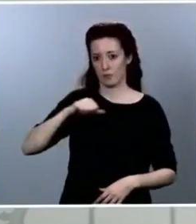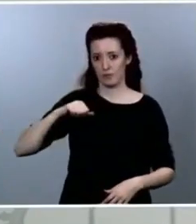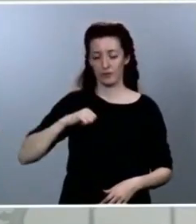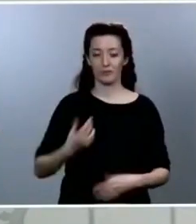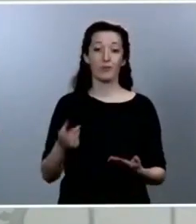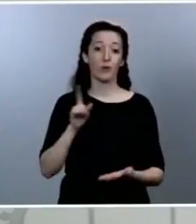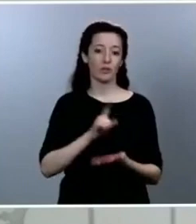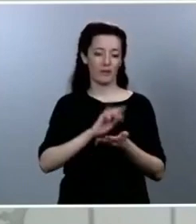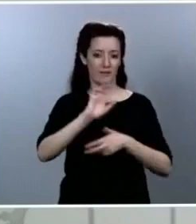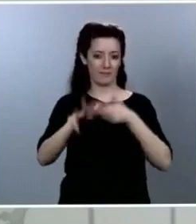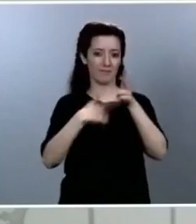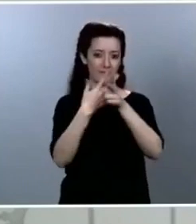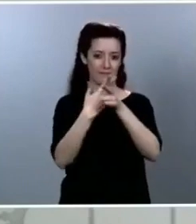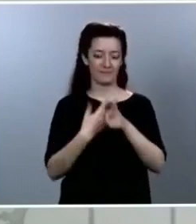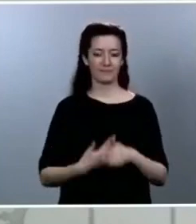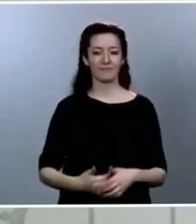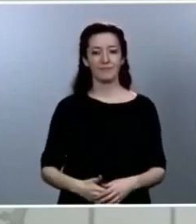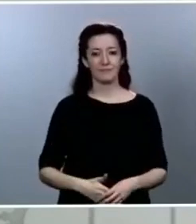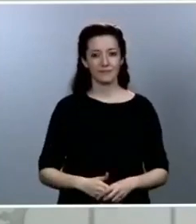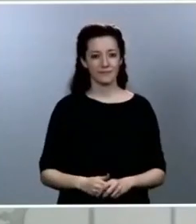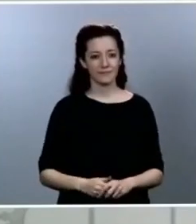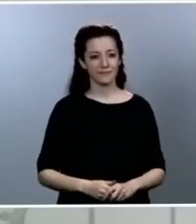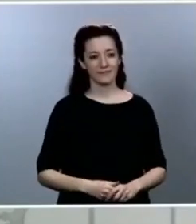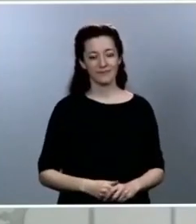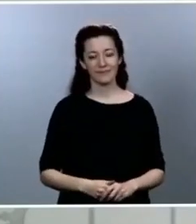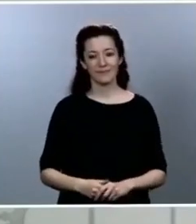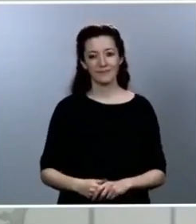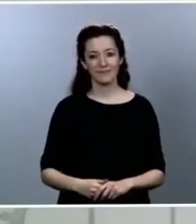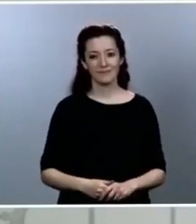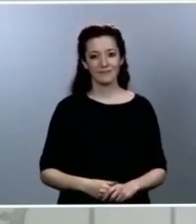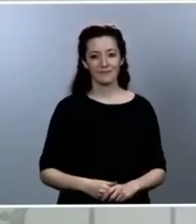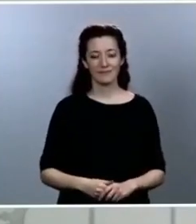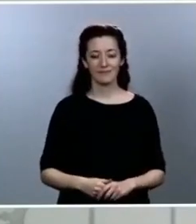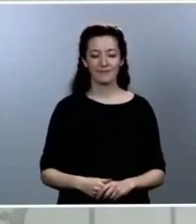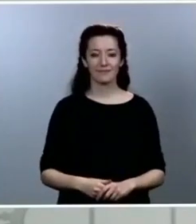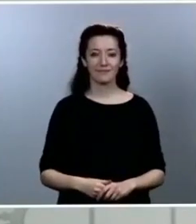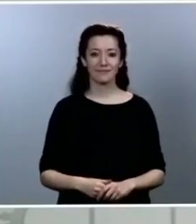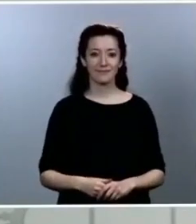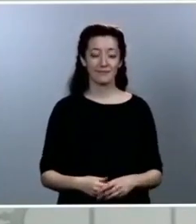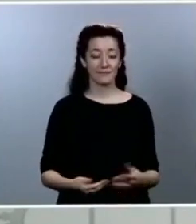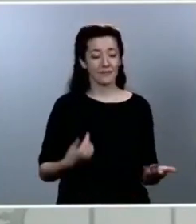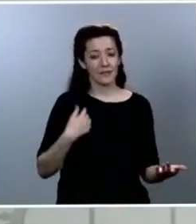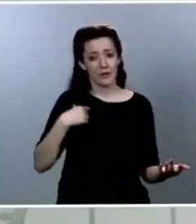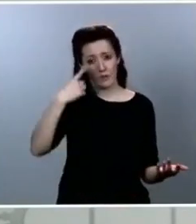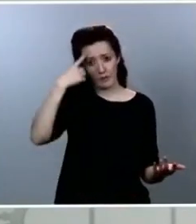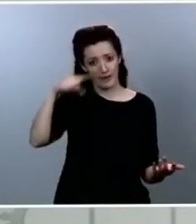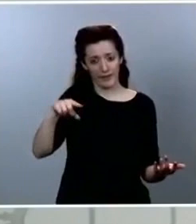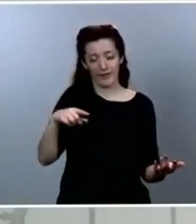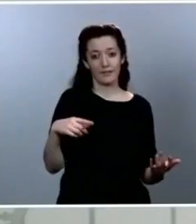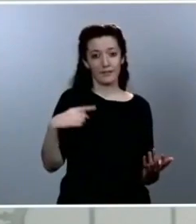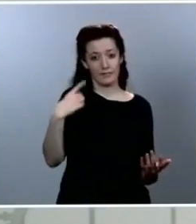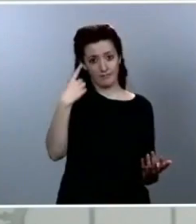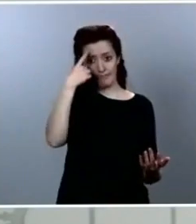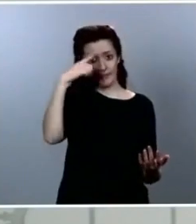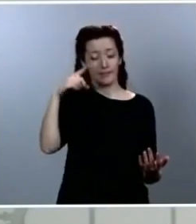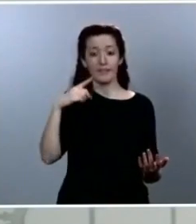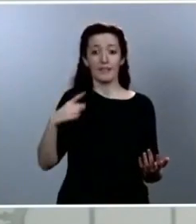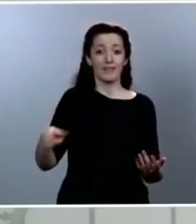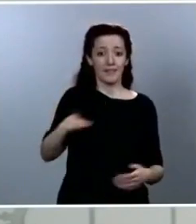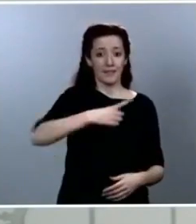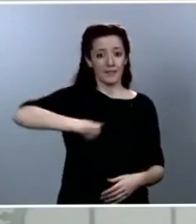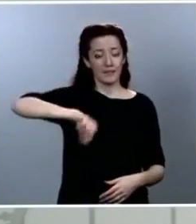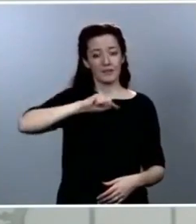presidentes. Sé bien que estamos todos extenuados por el esfuerzo